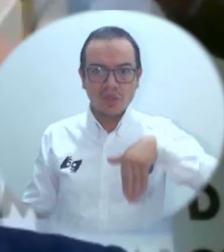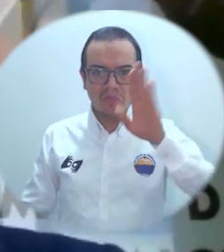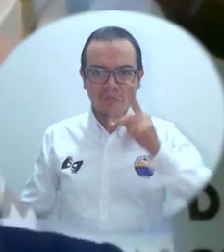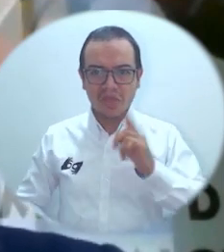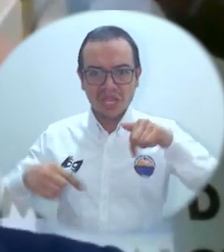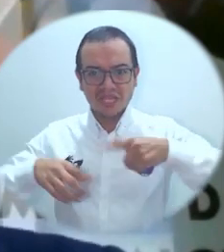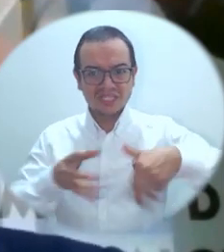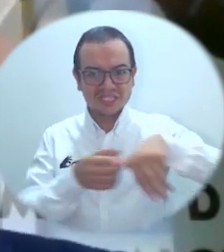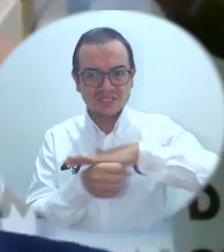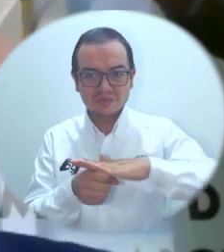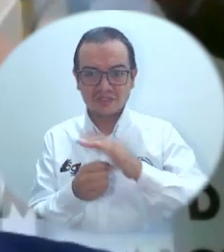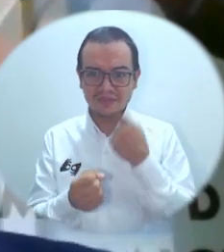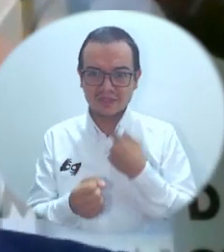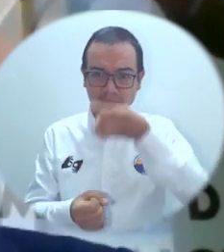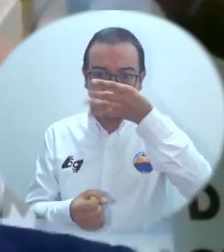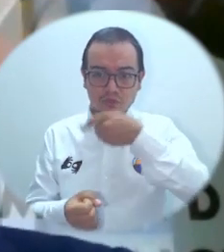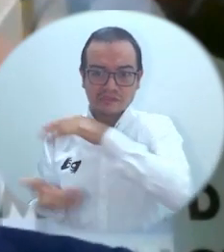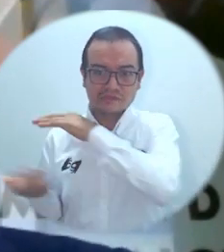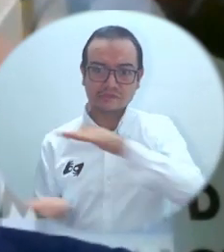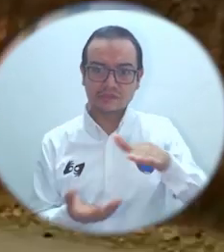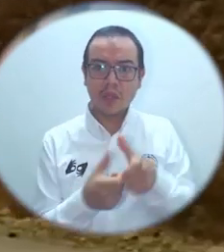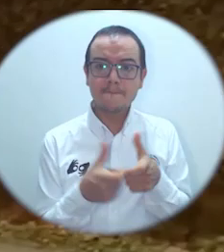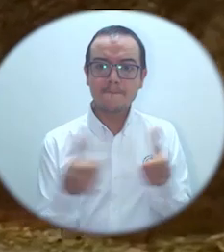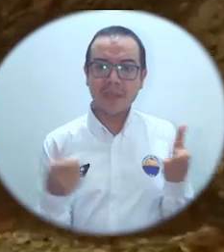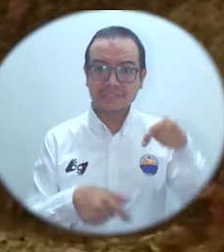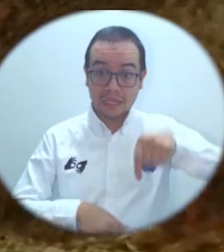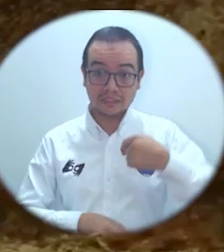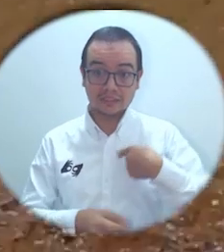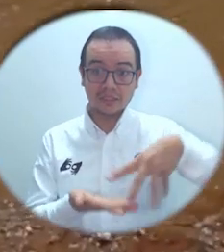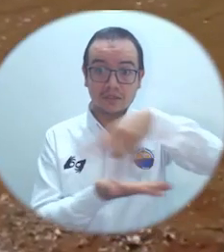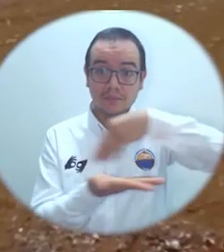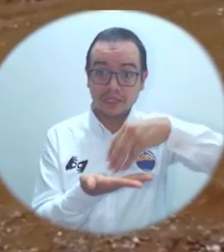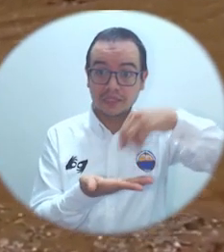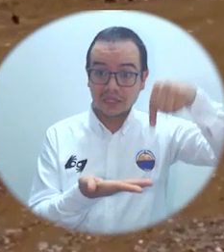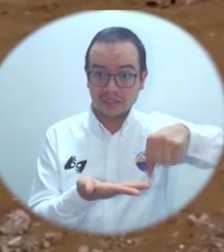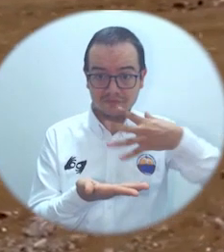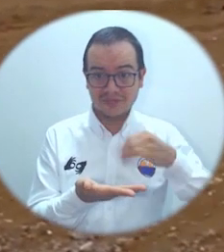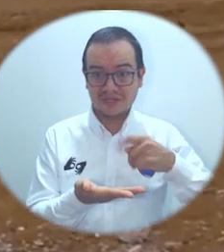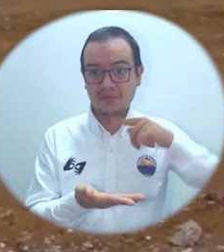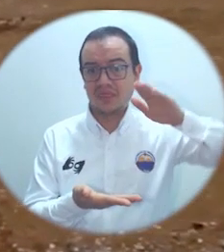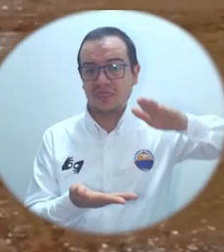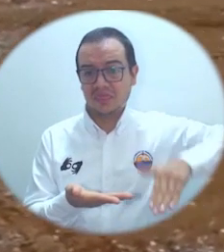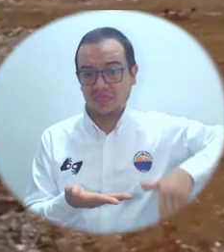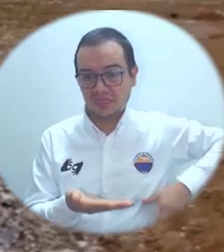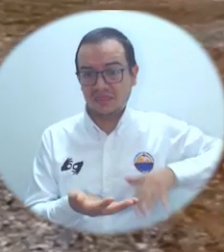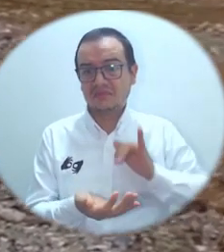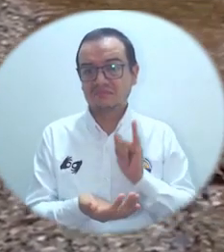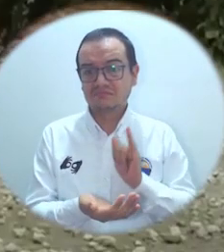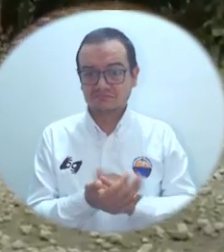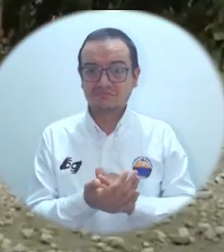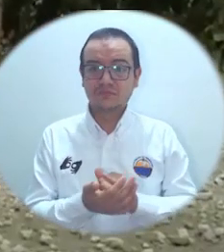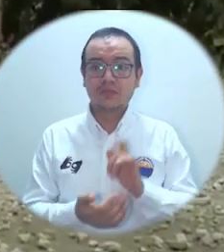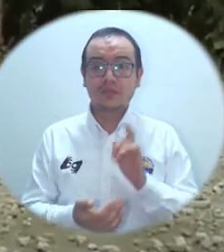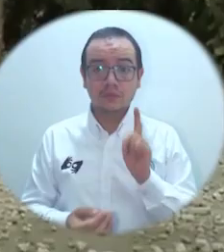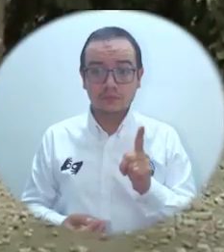que se disponen adecuadamente. En el Magdalena tenemos todavía un rezago en el cual solo 53